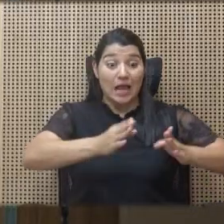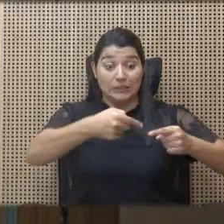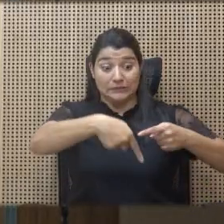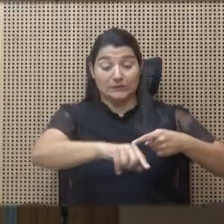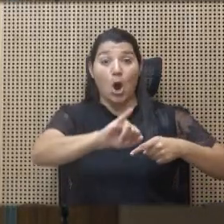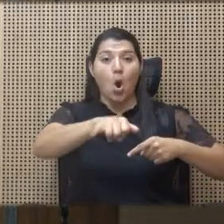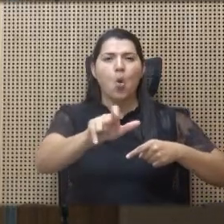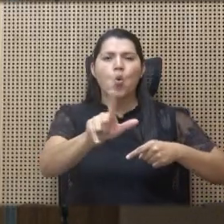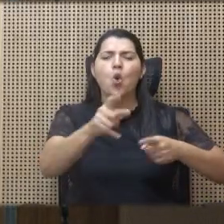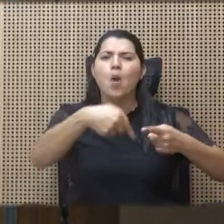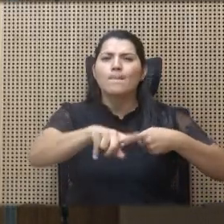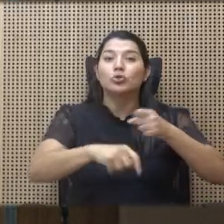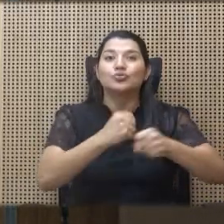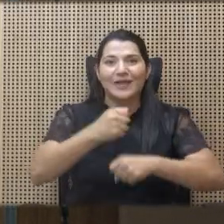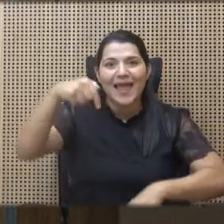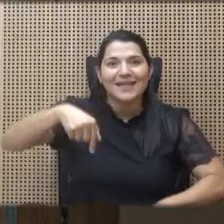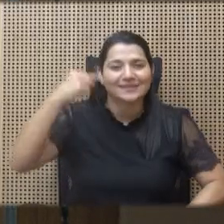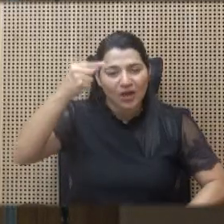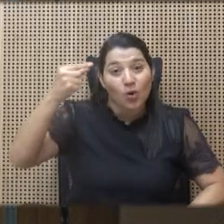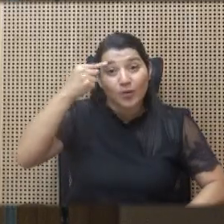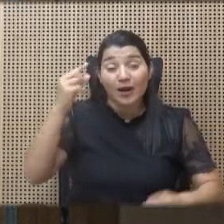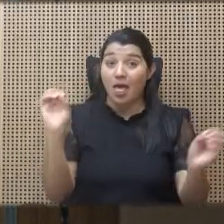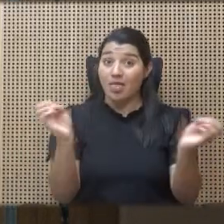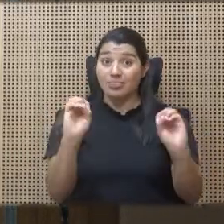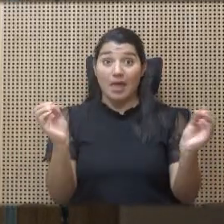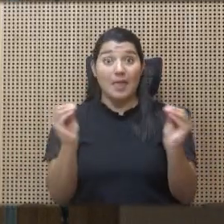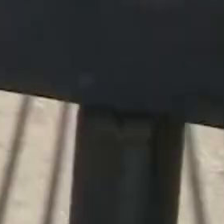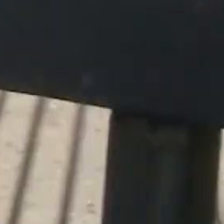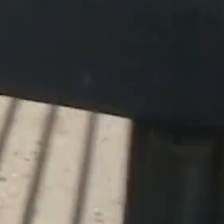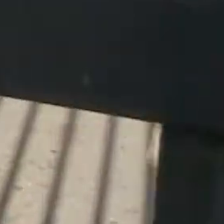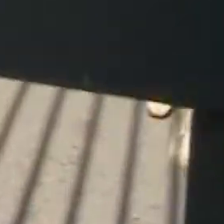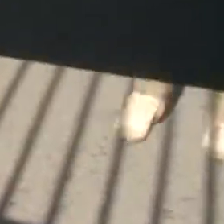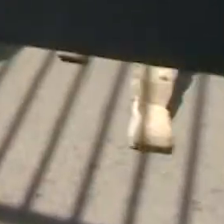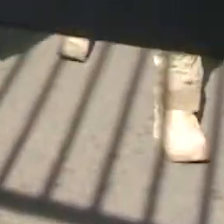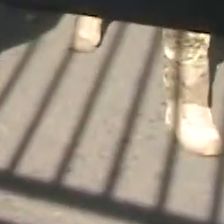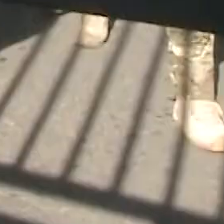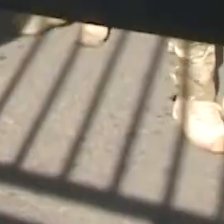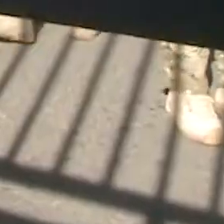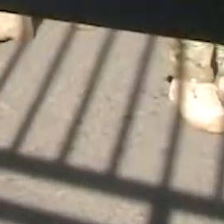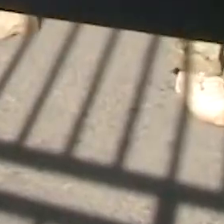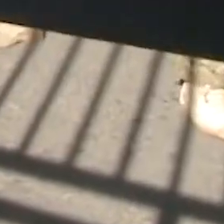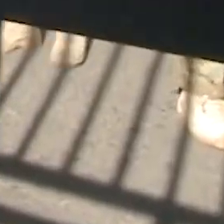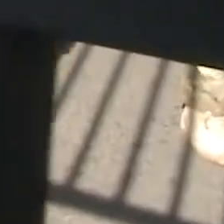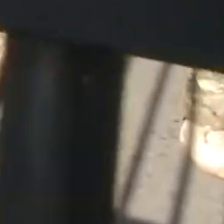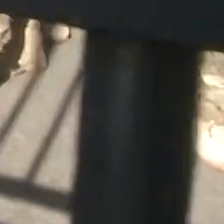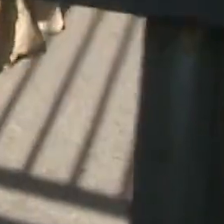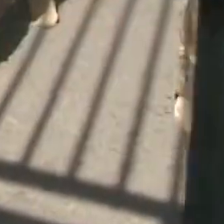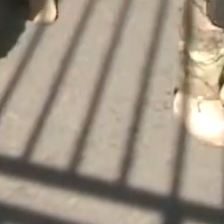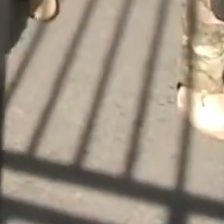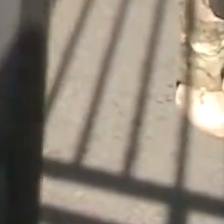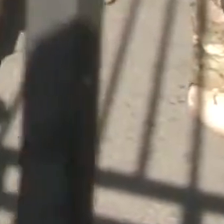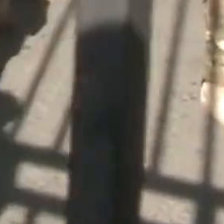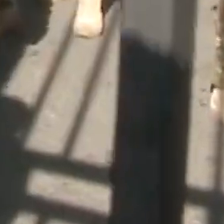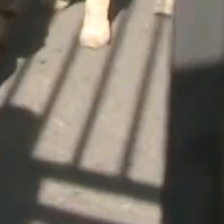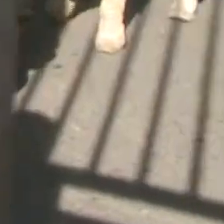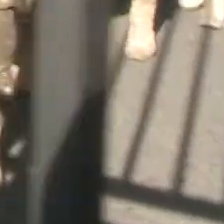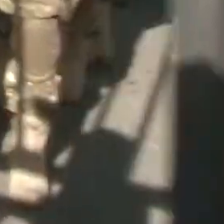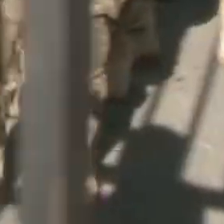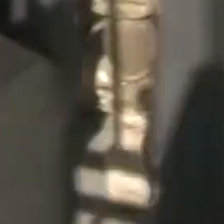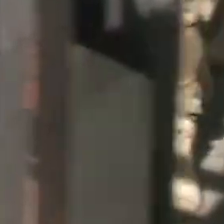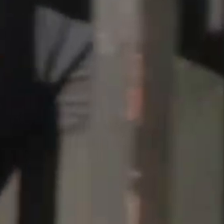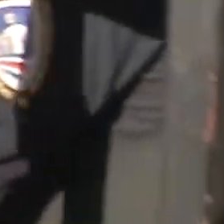del próximo año? Este. Nada más que decir costarricenses. La moción aprobada establece el repudio a cualquier